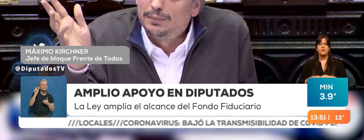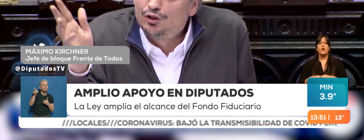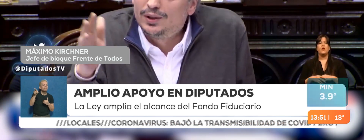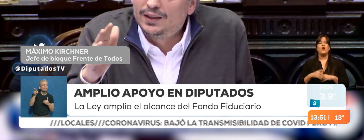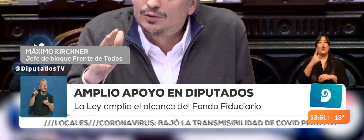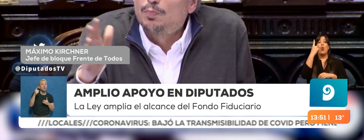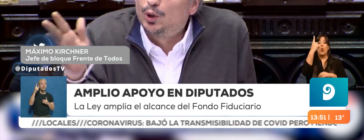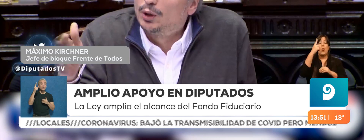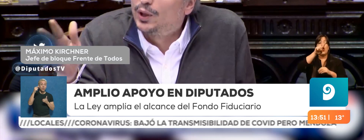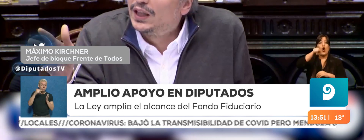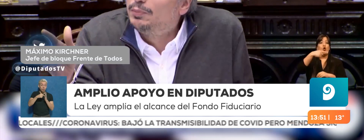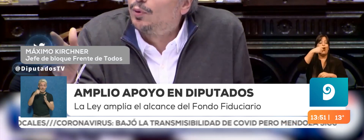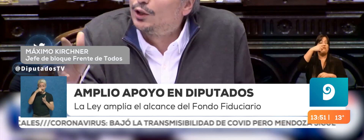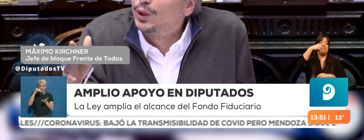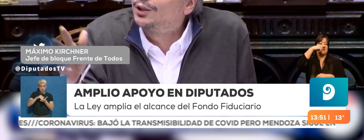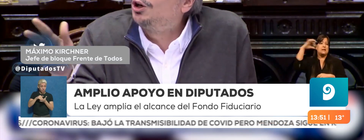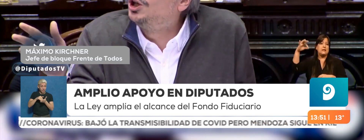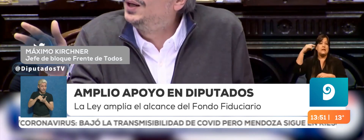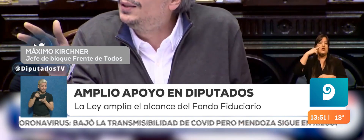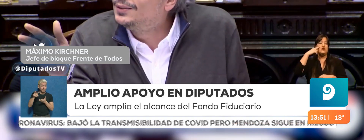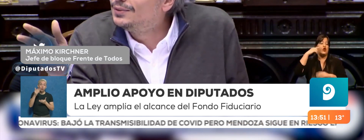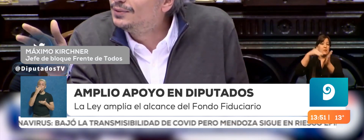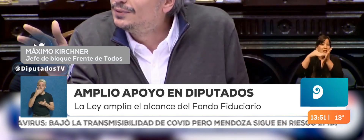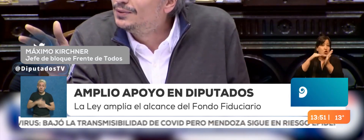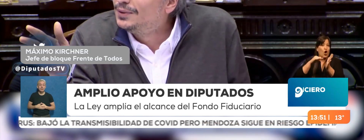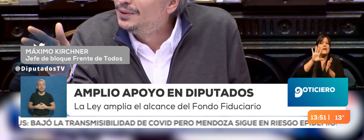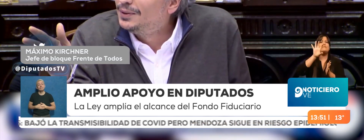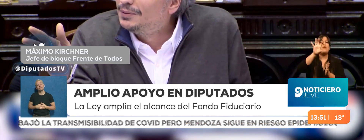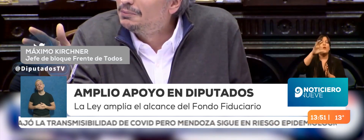1.7 millones compuesto, por ejemplo, por la ciudad de Córdoba.